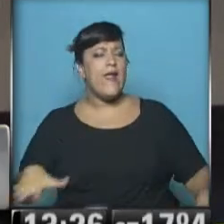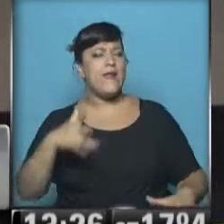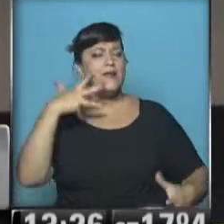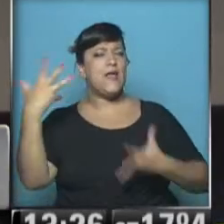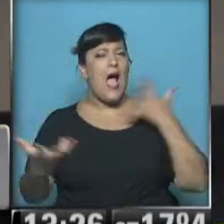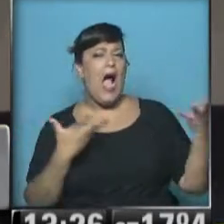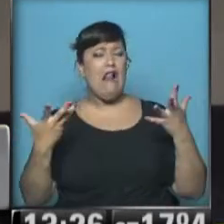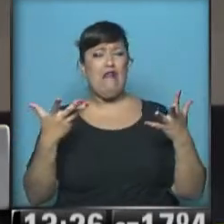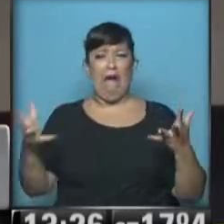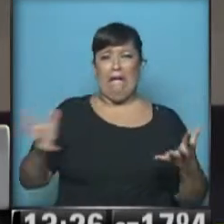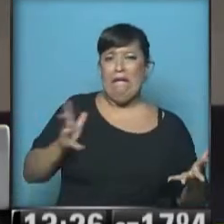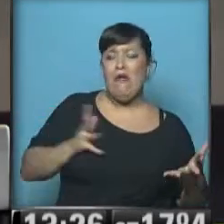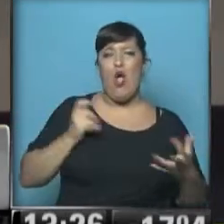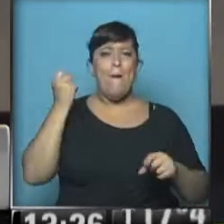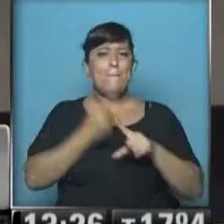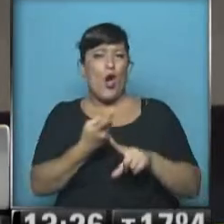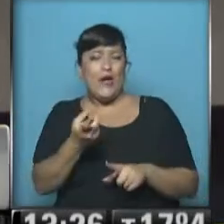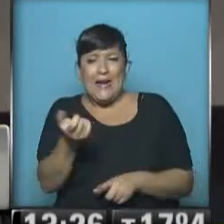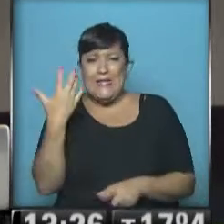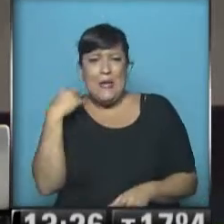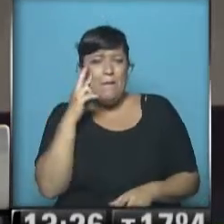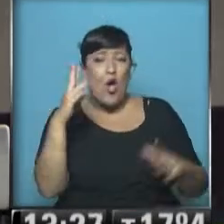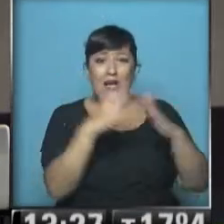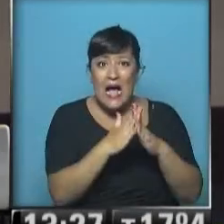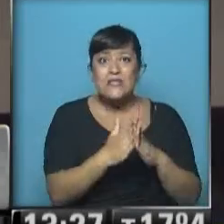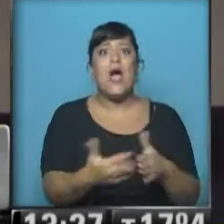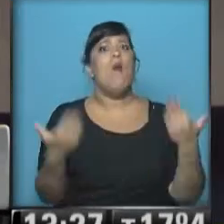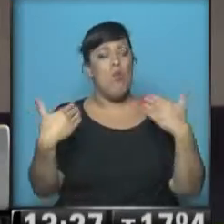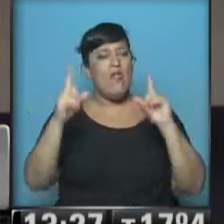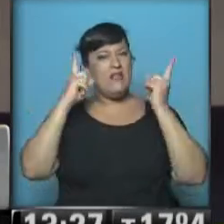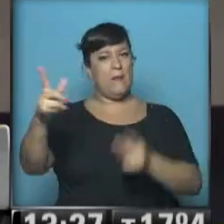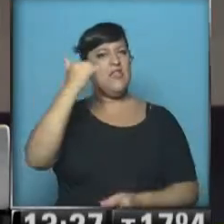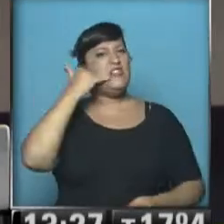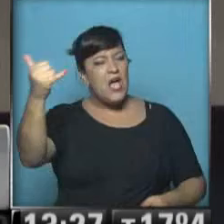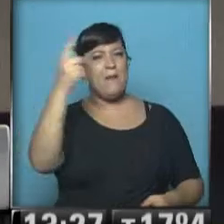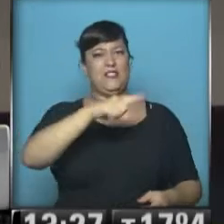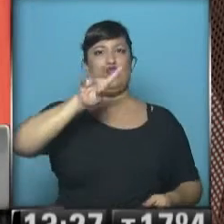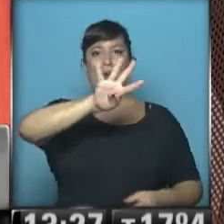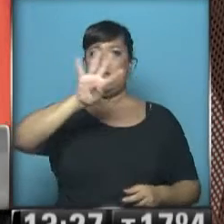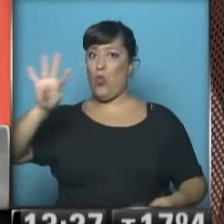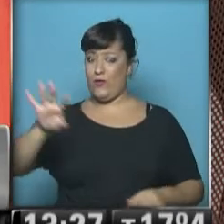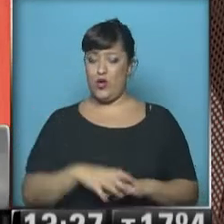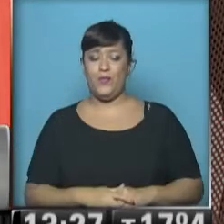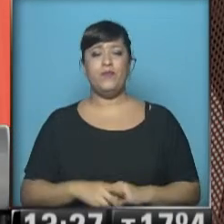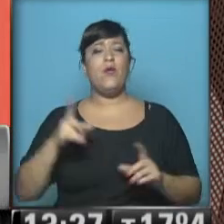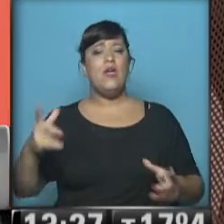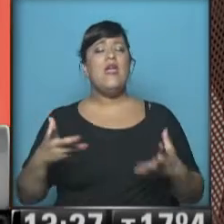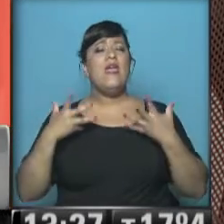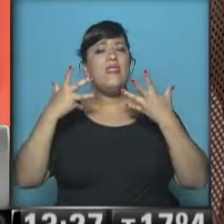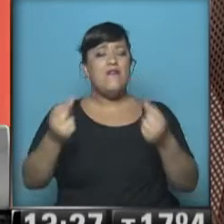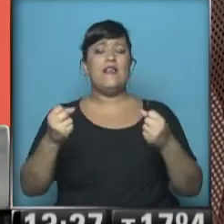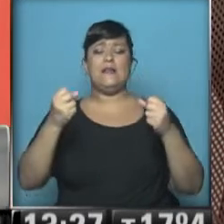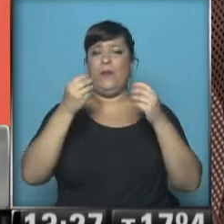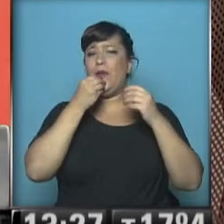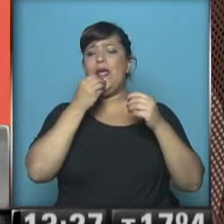atemorizada por lo que acaban de ver en su propia casa, podemos llamar al 144. ¿Y esa situación de indefensión cuando comienza con